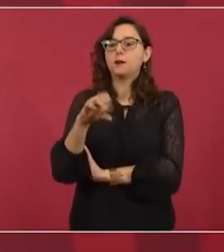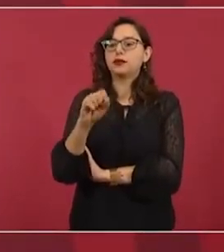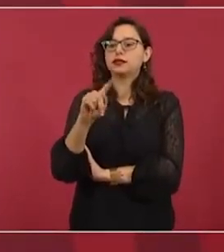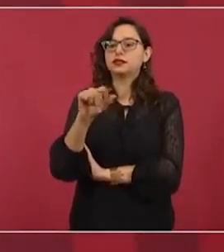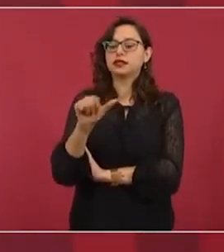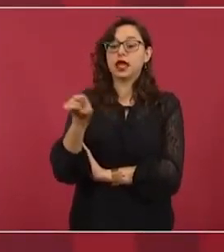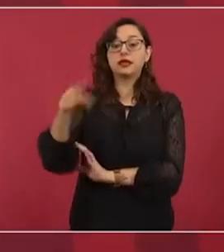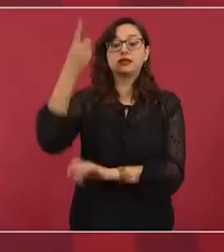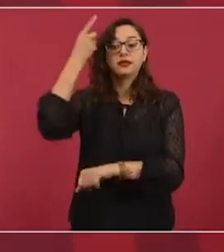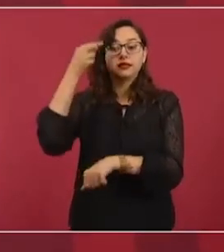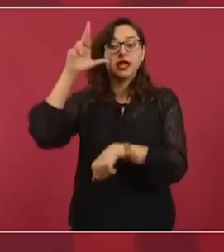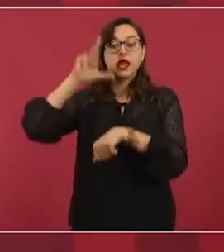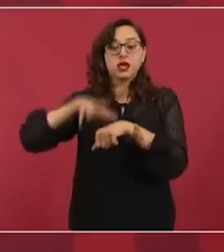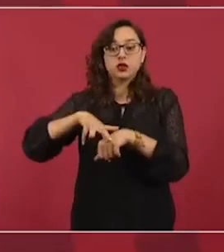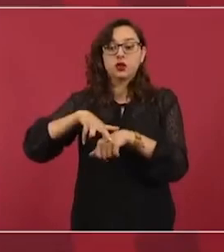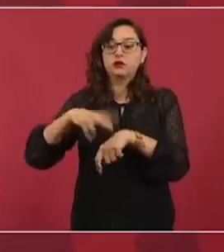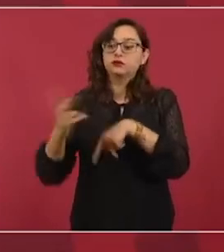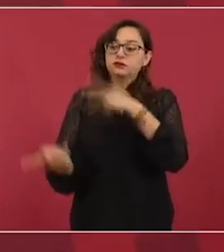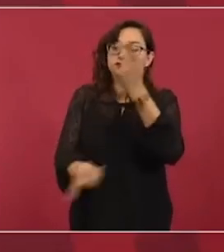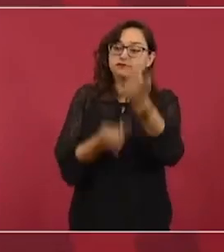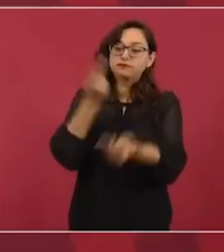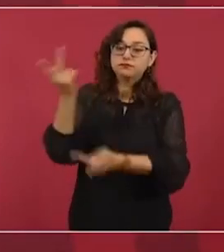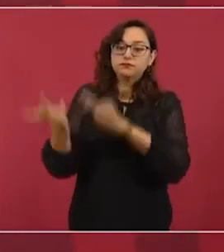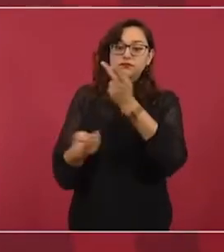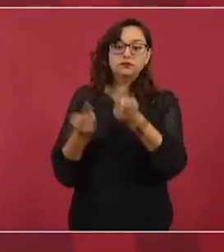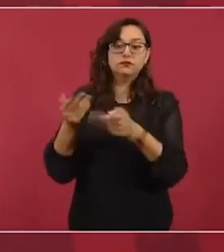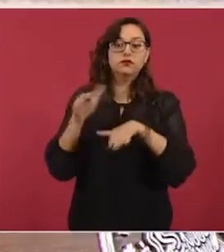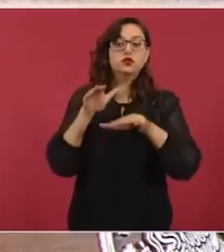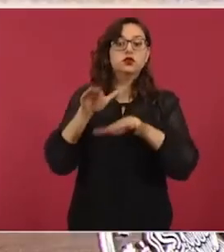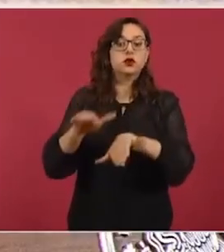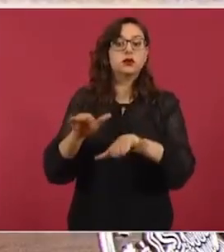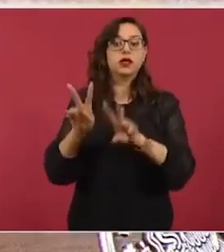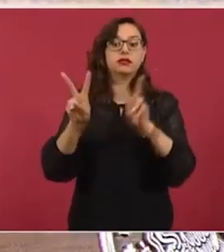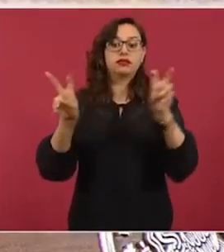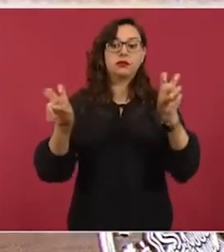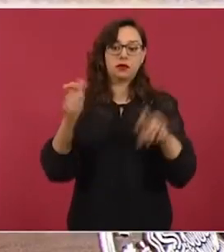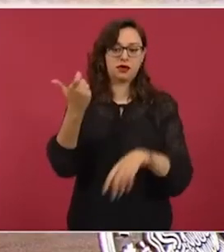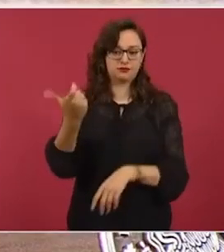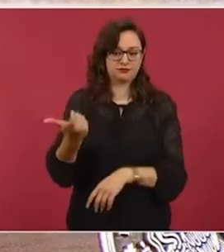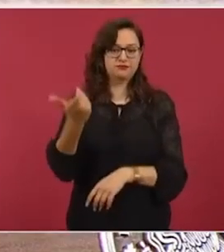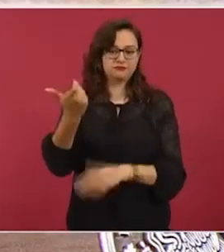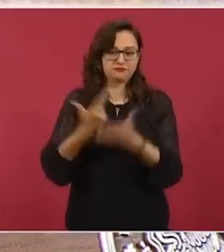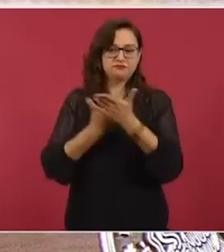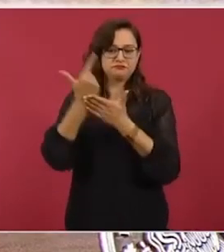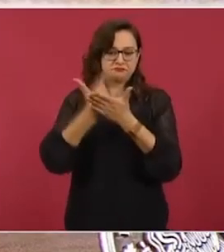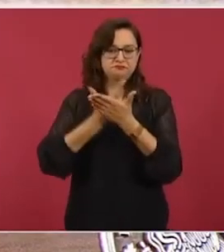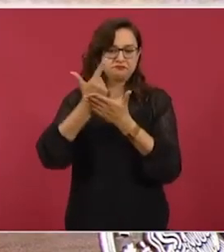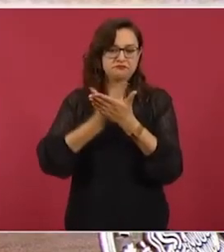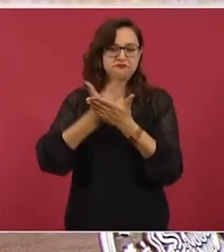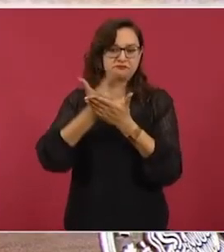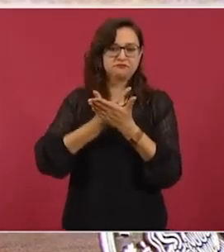especializado en finanzas y en economía.